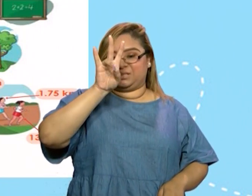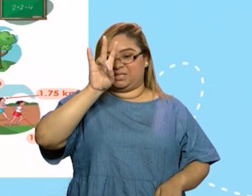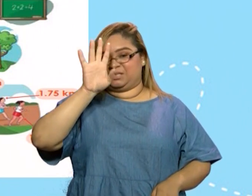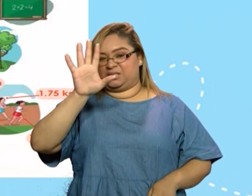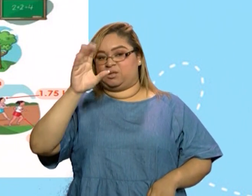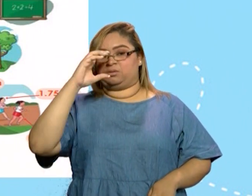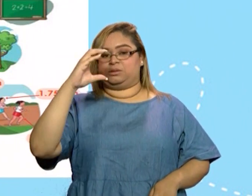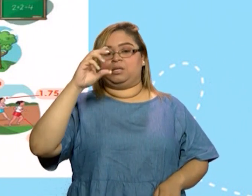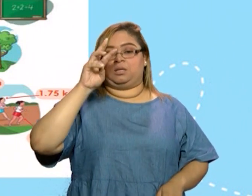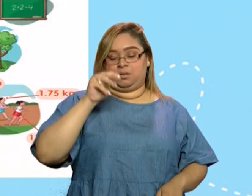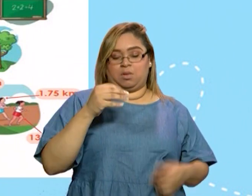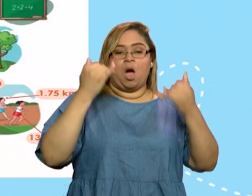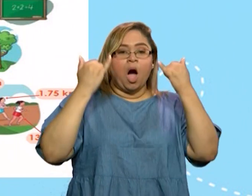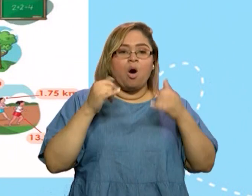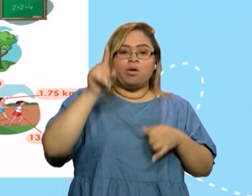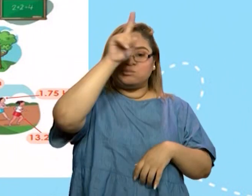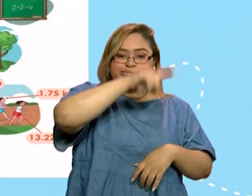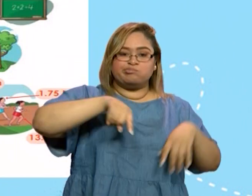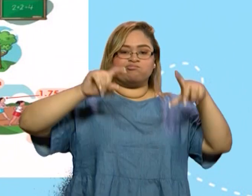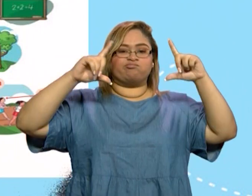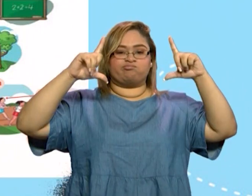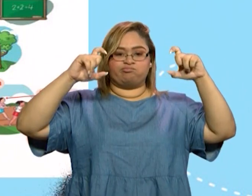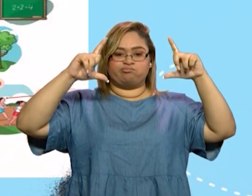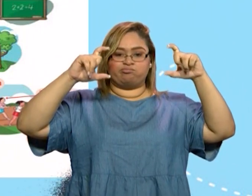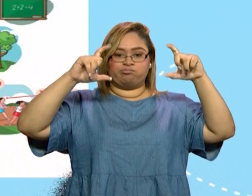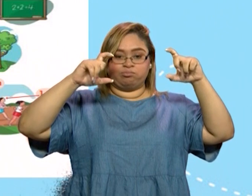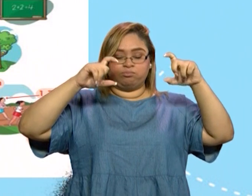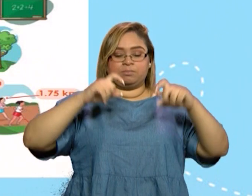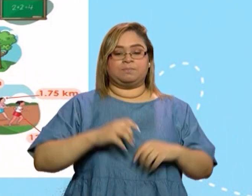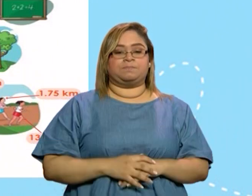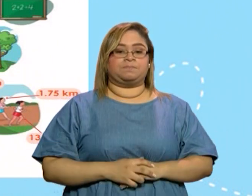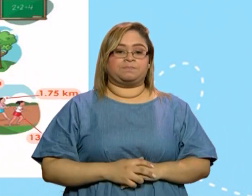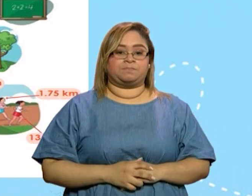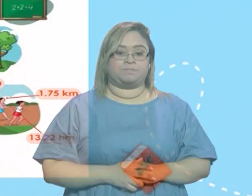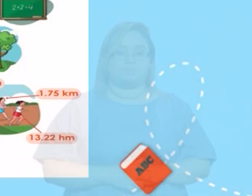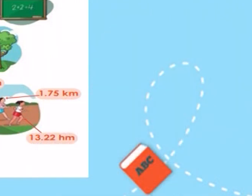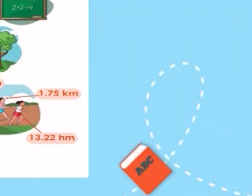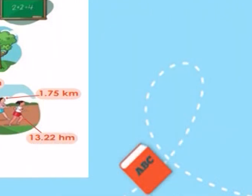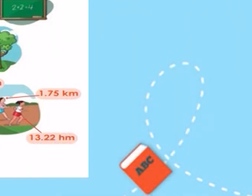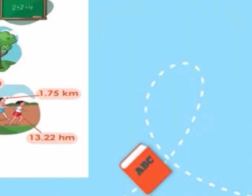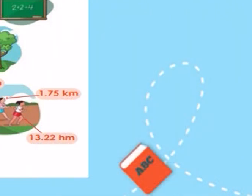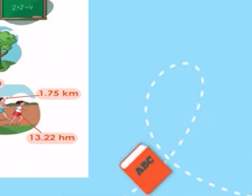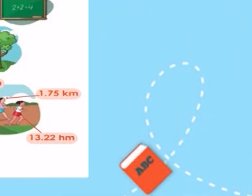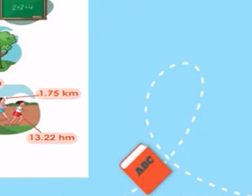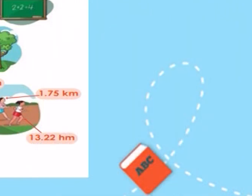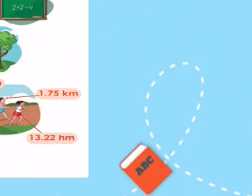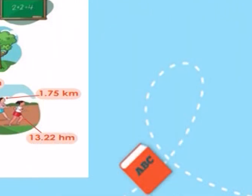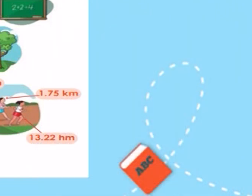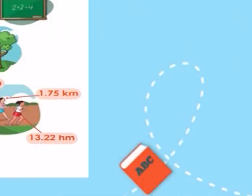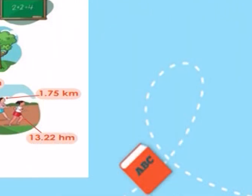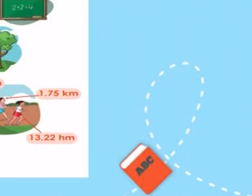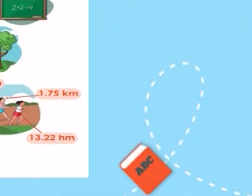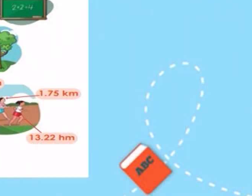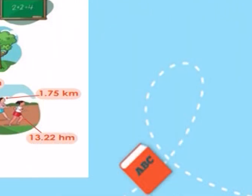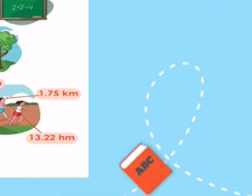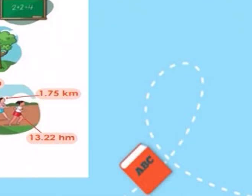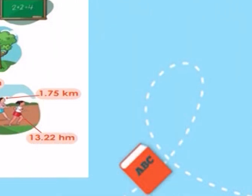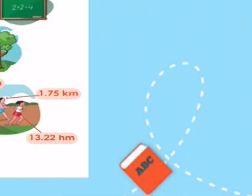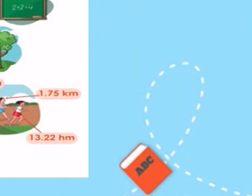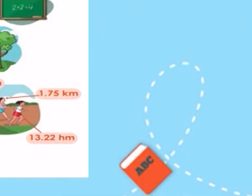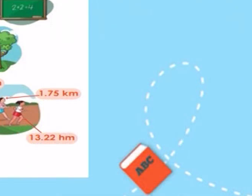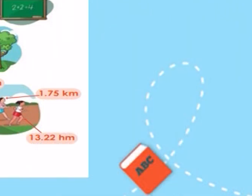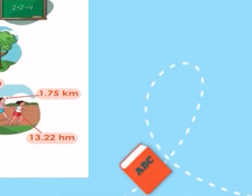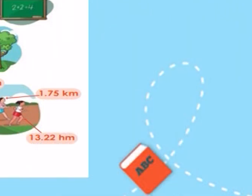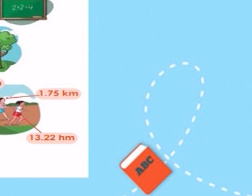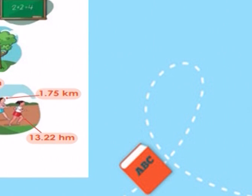momento a que le tomes una foto a la pantalla recordándote que estamos trabajando en la página 22-23 del